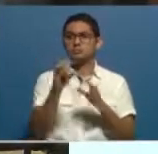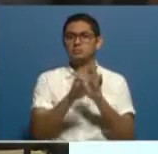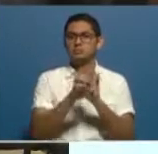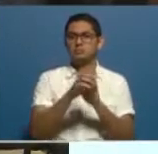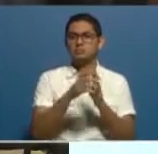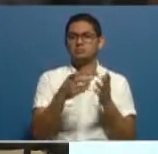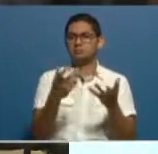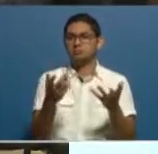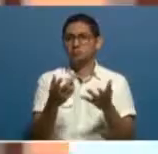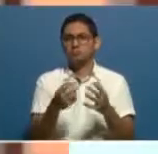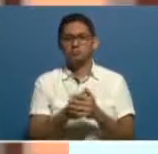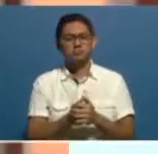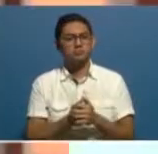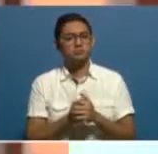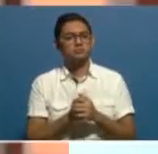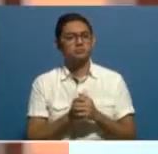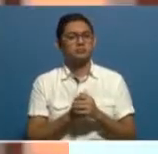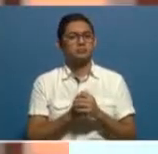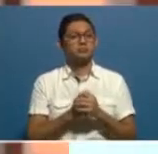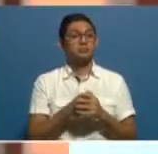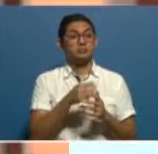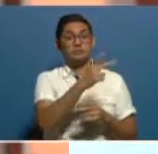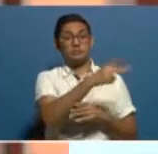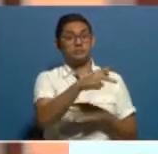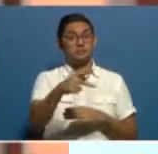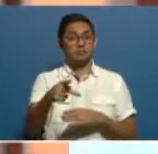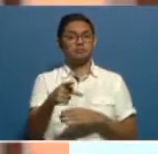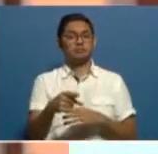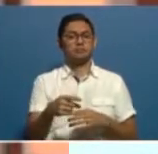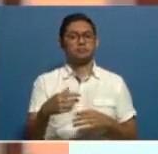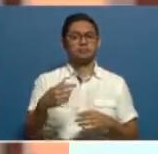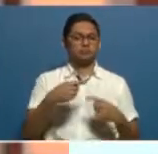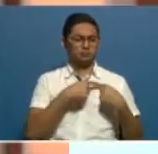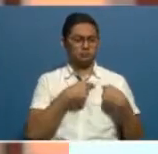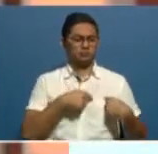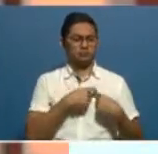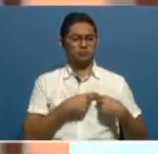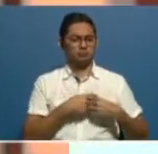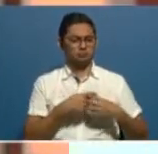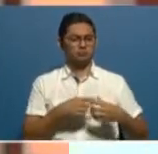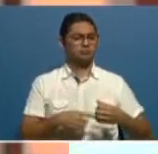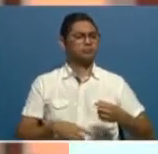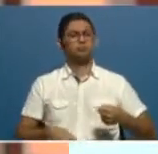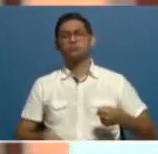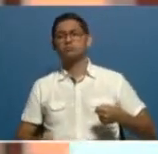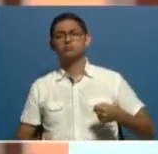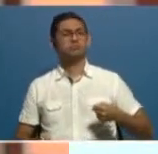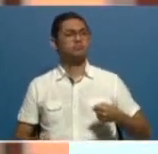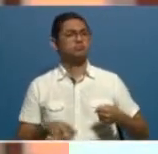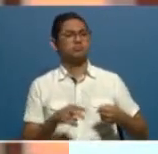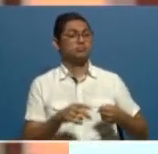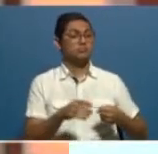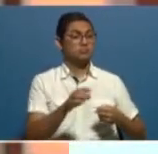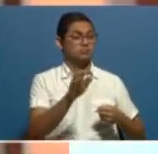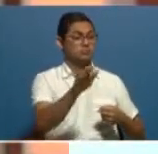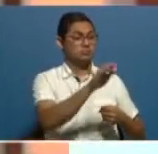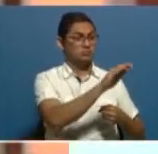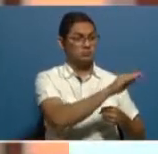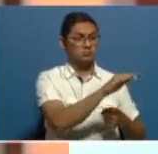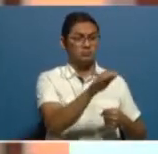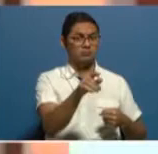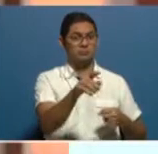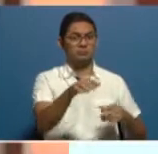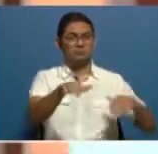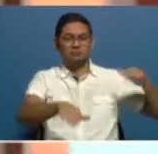momento de llegar a las mismas. Sí, claro. Bueno, nuestros guardavidas van a estar apostados, en los cuales van a estar informando a los bañistas, le decimos nosotros,